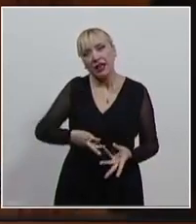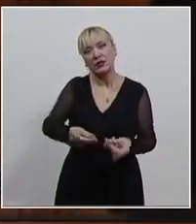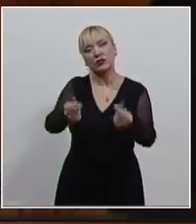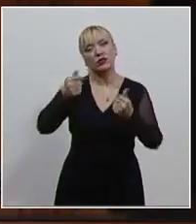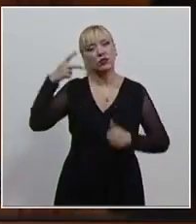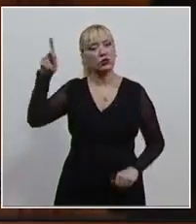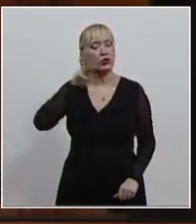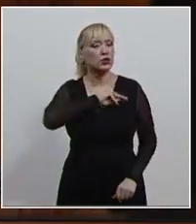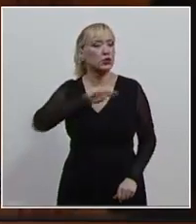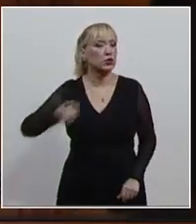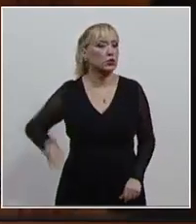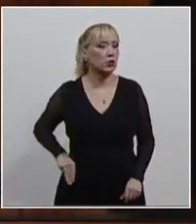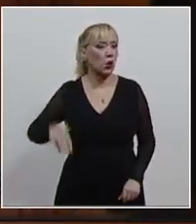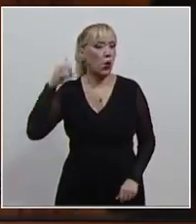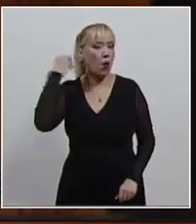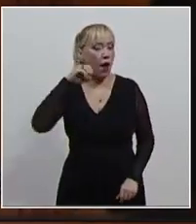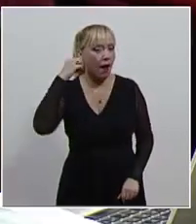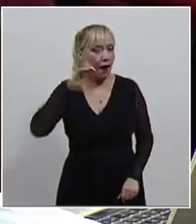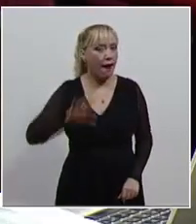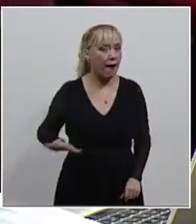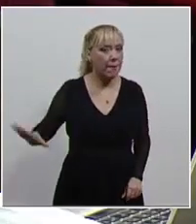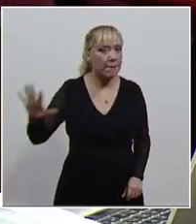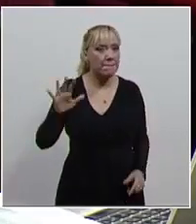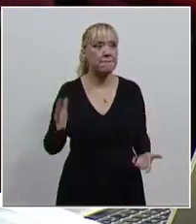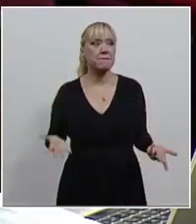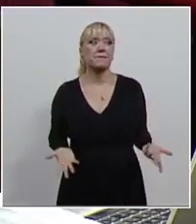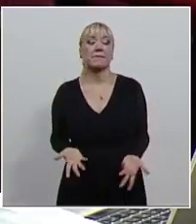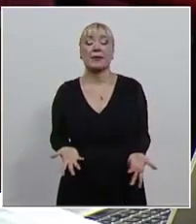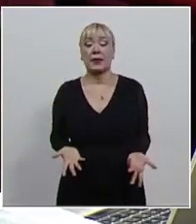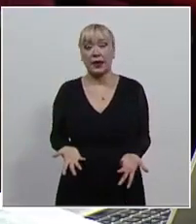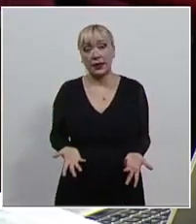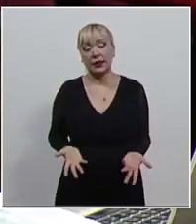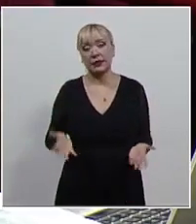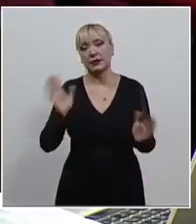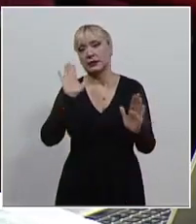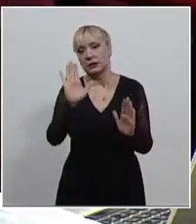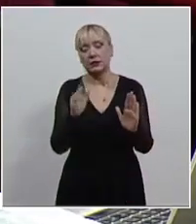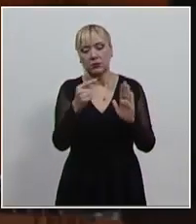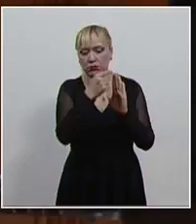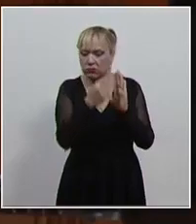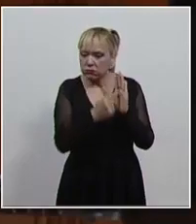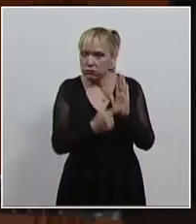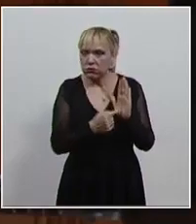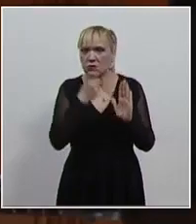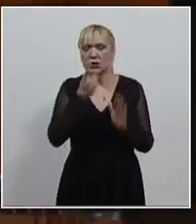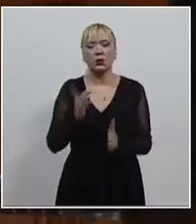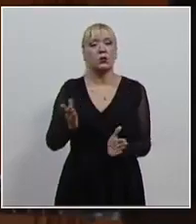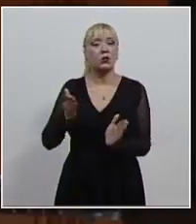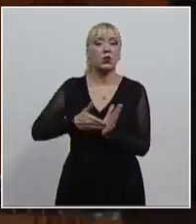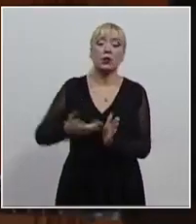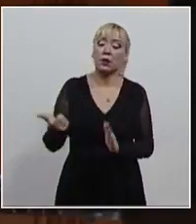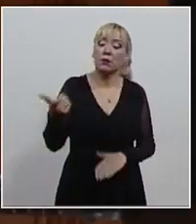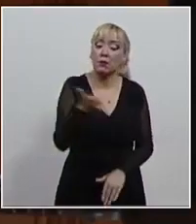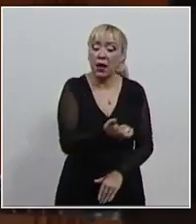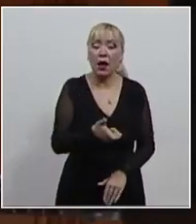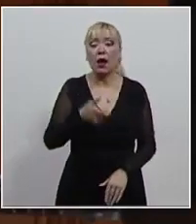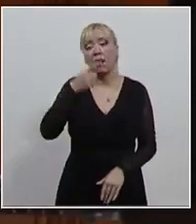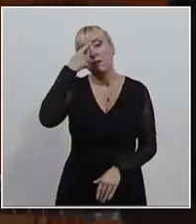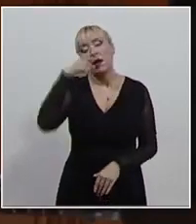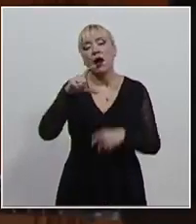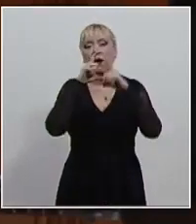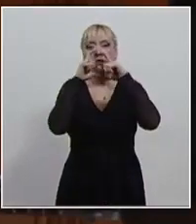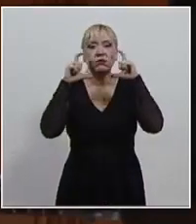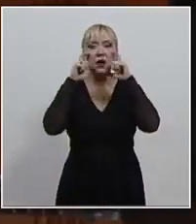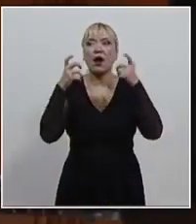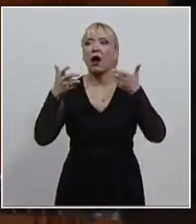del Estado de Oaxaca. Declaró la invalidez de disposiciones que imponían multas por no portar cubrebocas en la vía pública